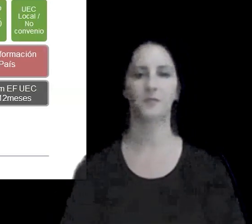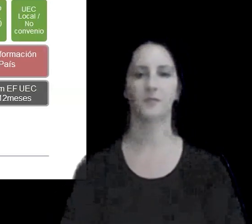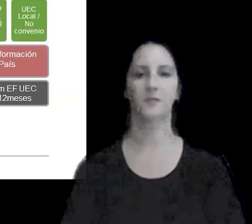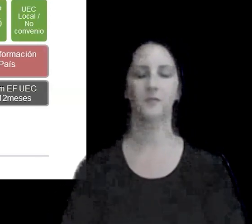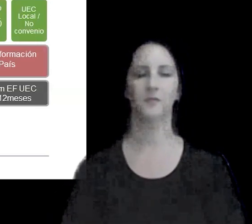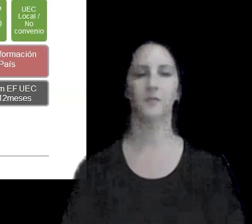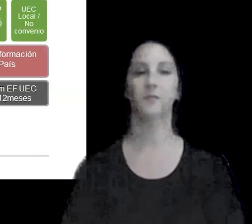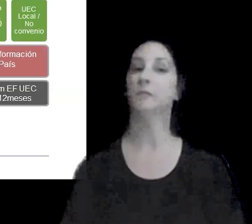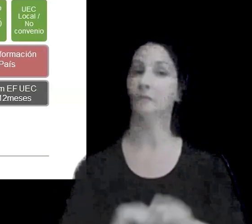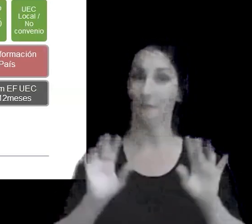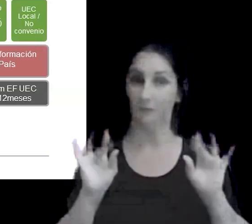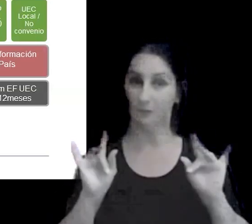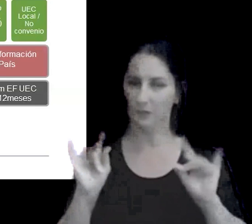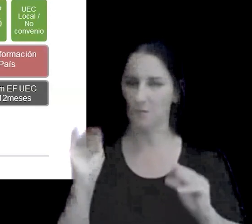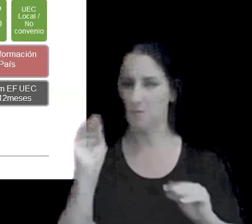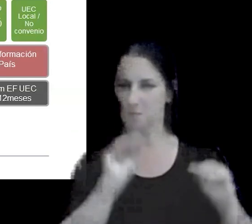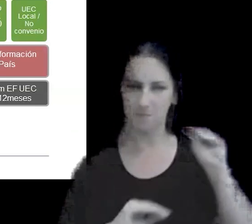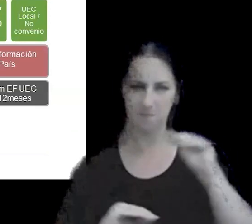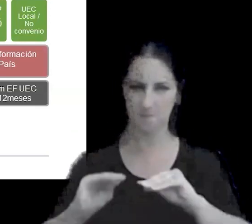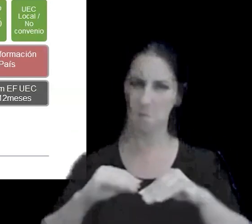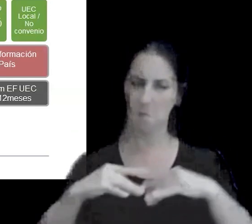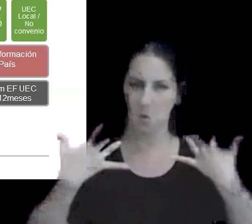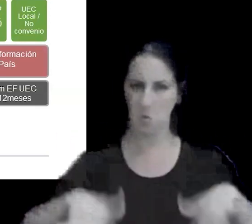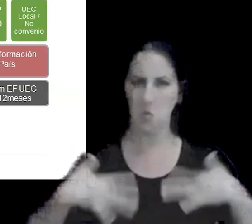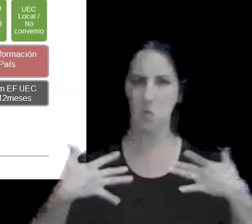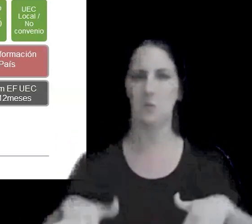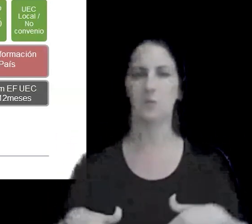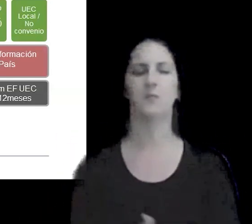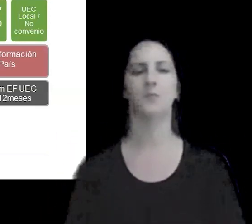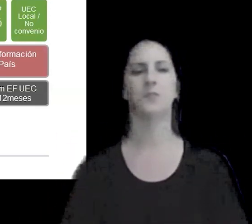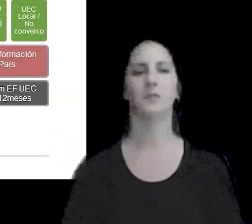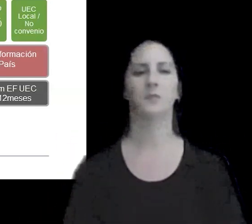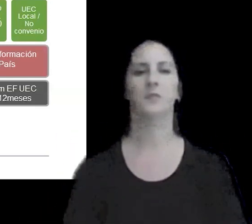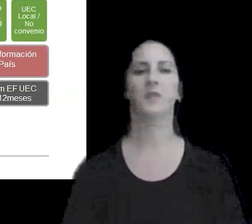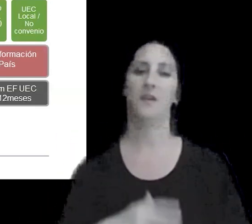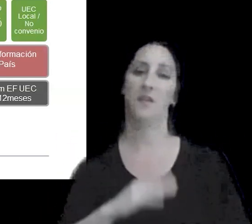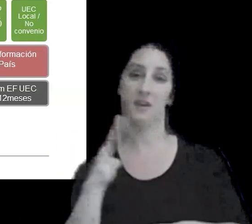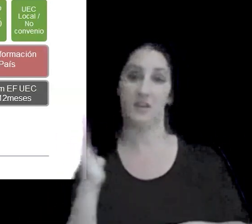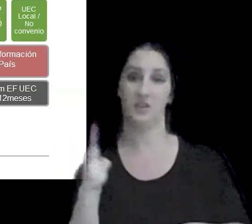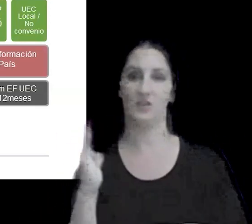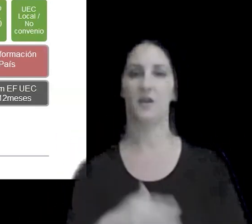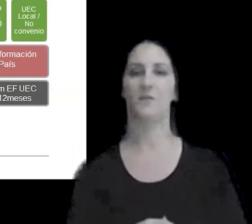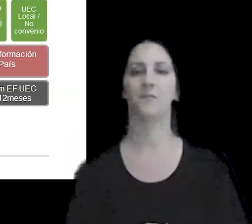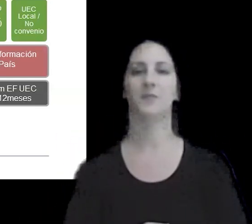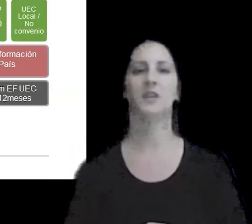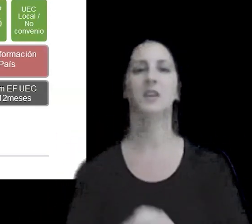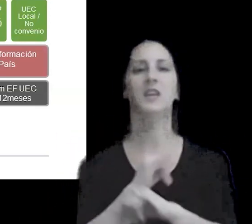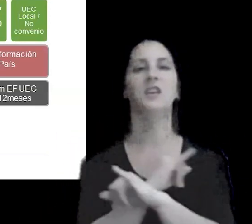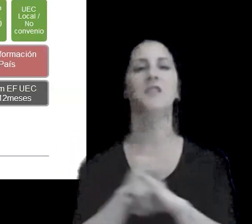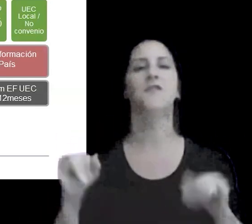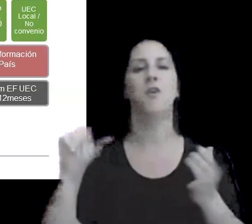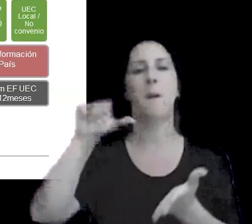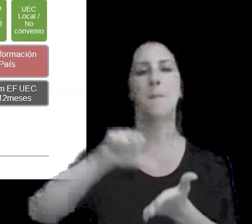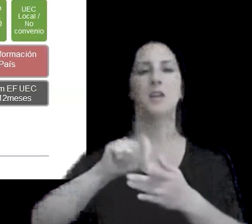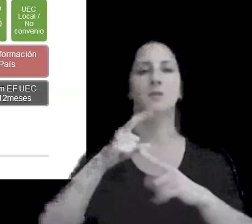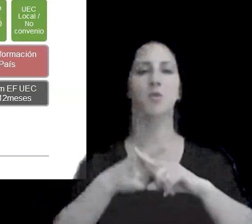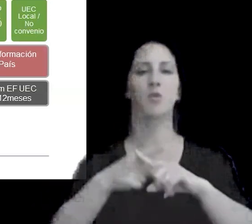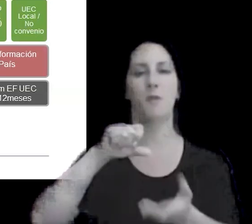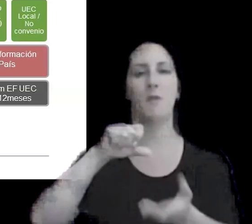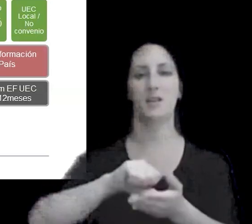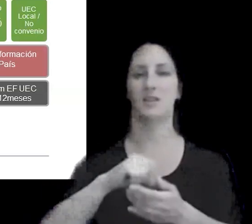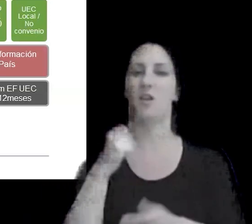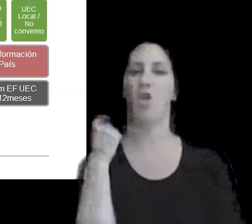complejo o exhaustivo voy a empezar por la derecha el informe país por país tiene dos